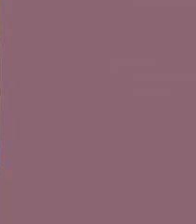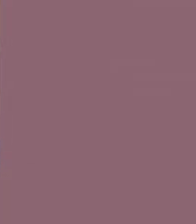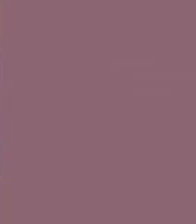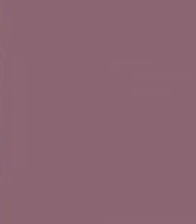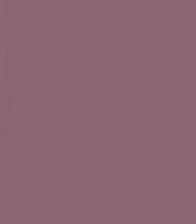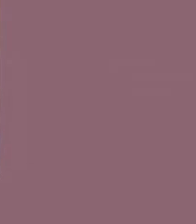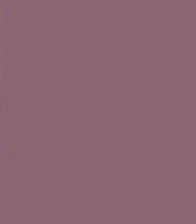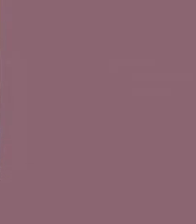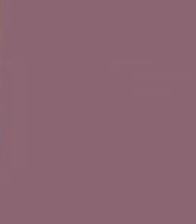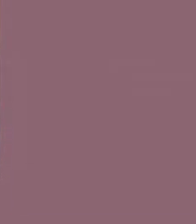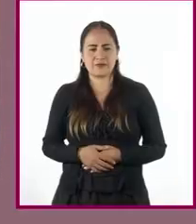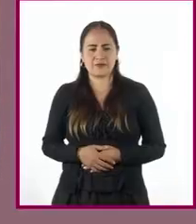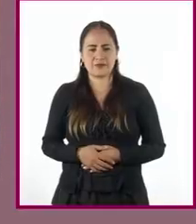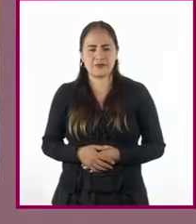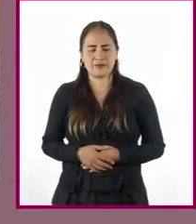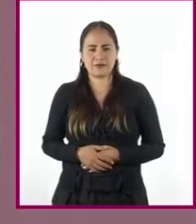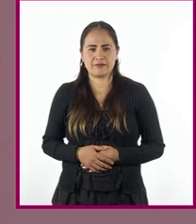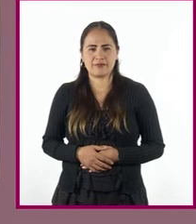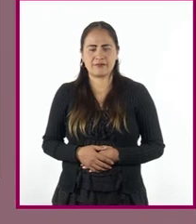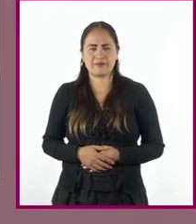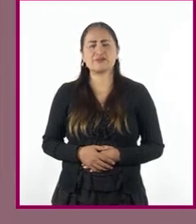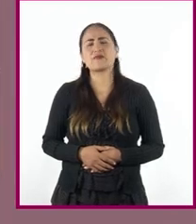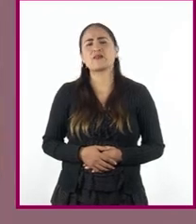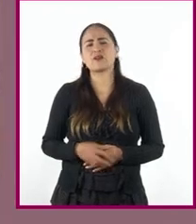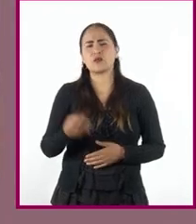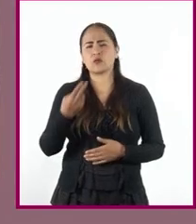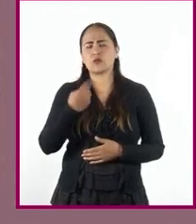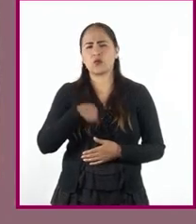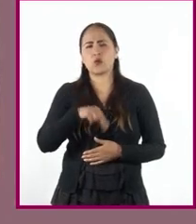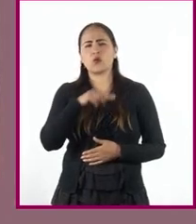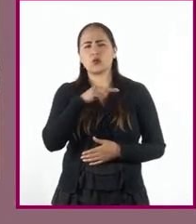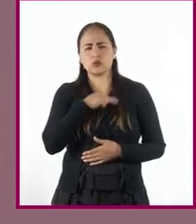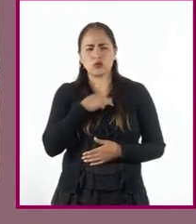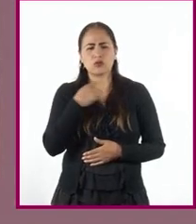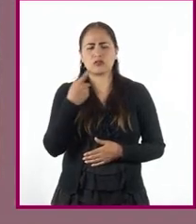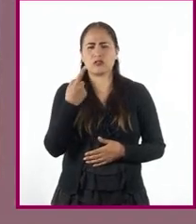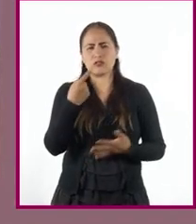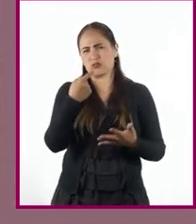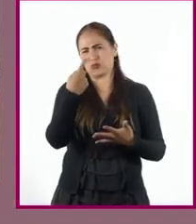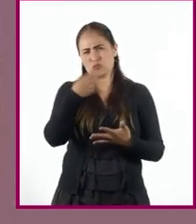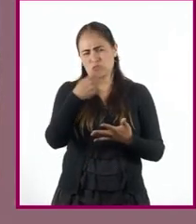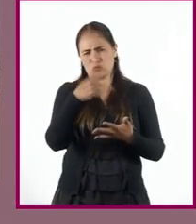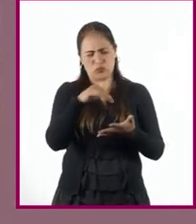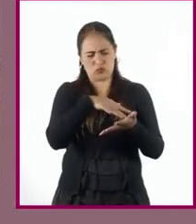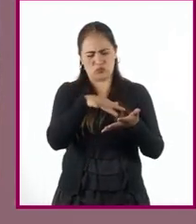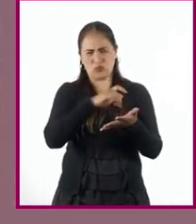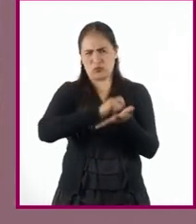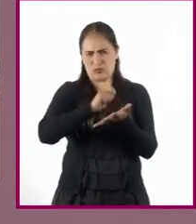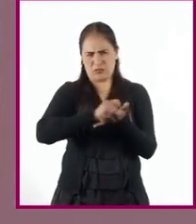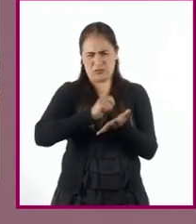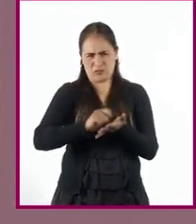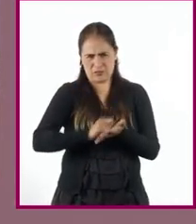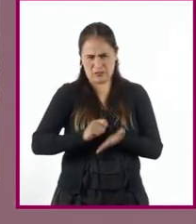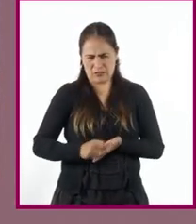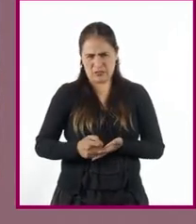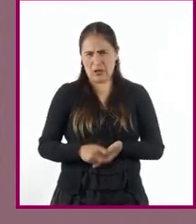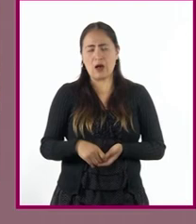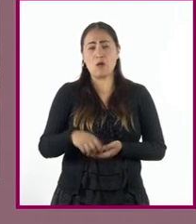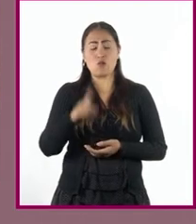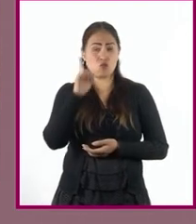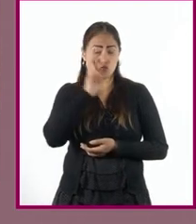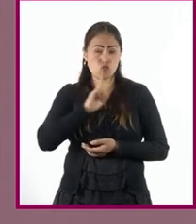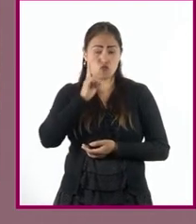Y por lo que leemos en algunas de tus cosas, Pilar, las mujeres tenían